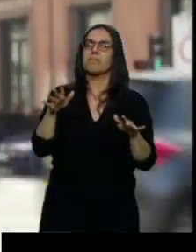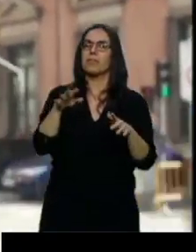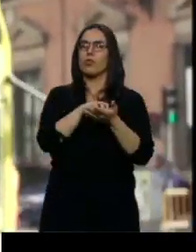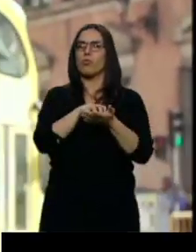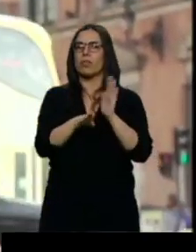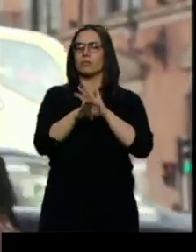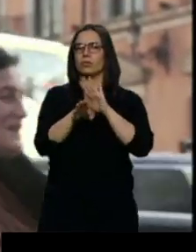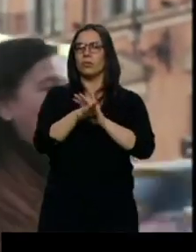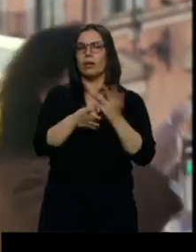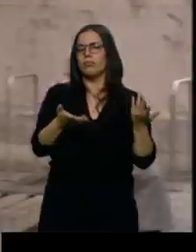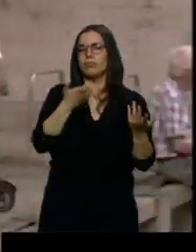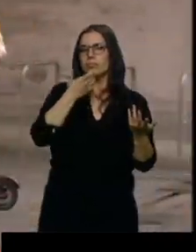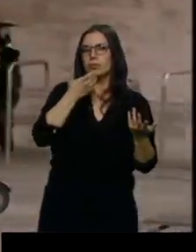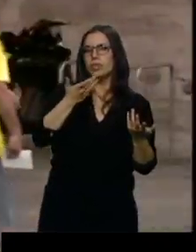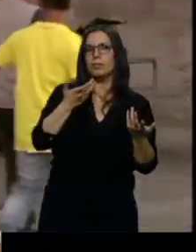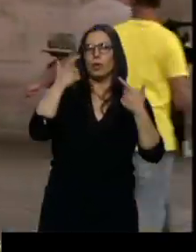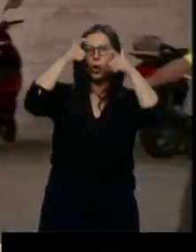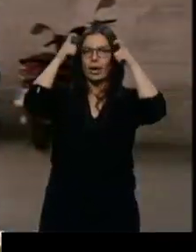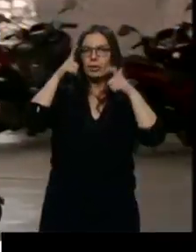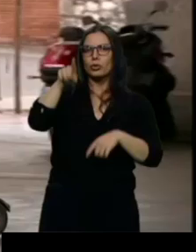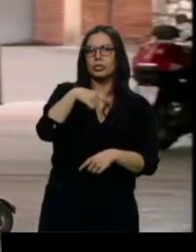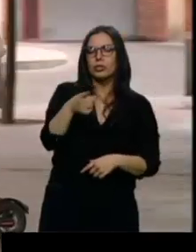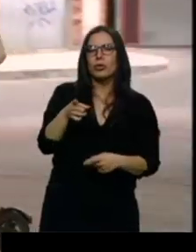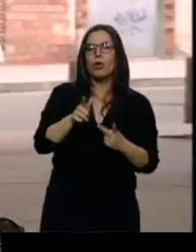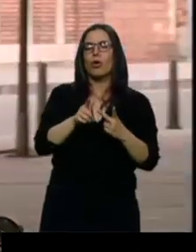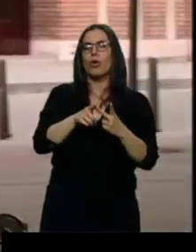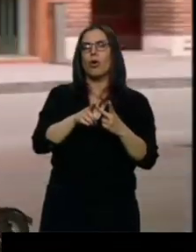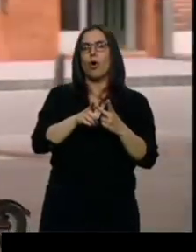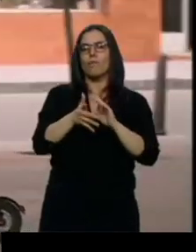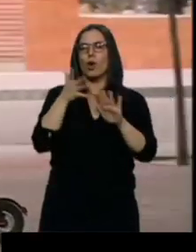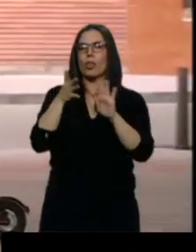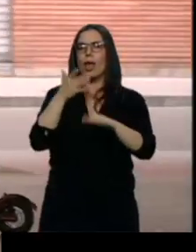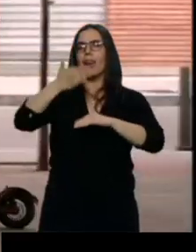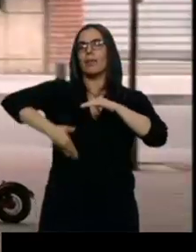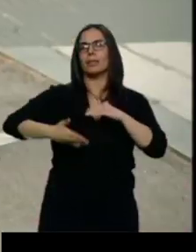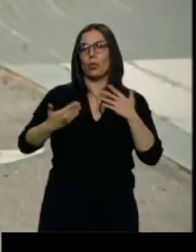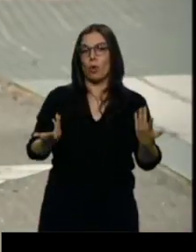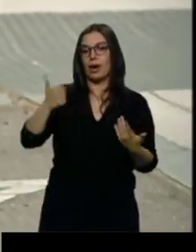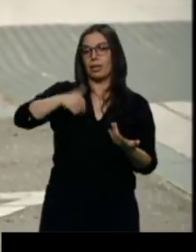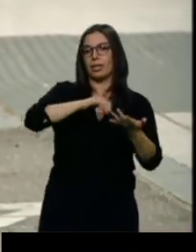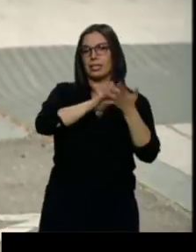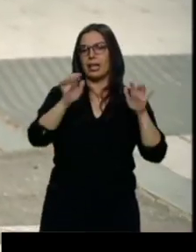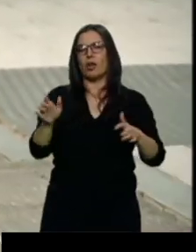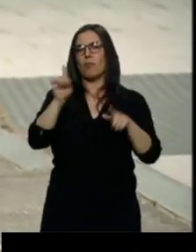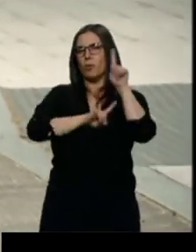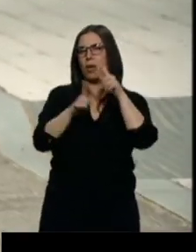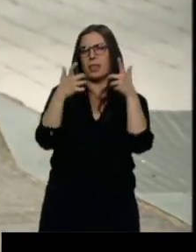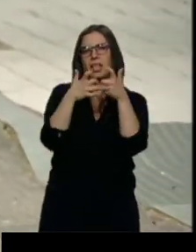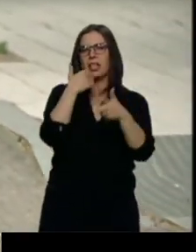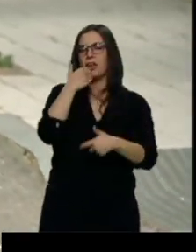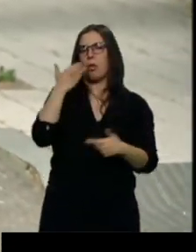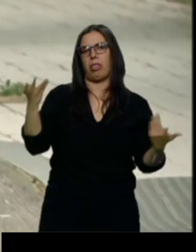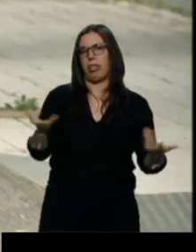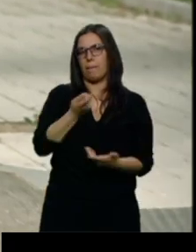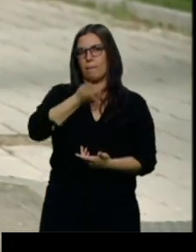entre ellos el uso del casco o el límite de velocidad. En Castilla y León la siniestralidad es baja. En los últimos tres años se han